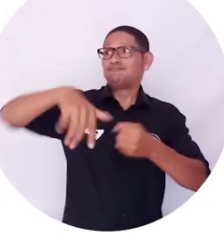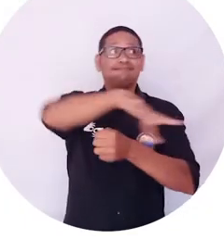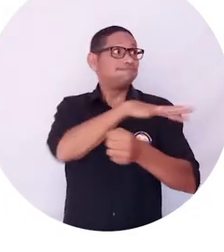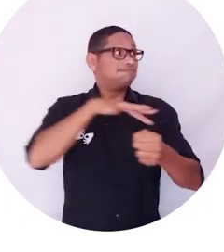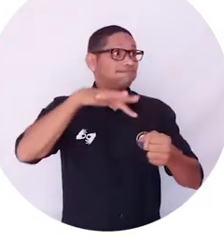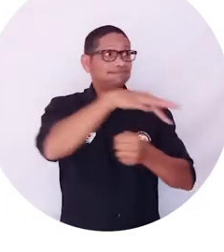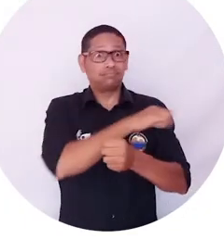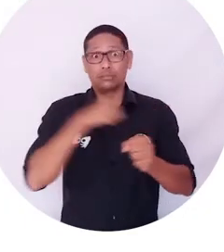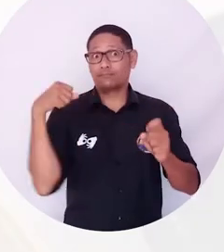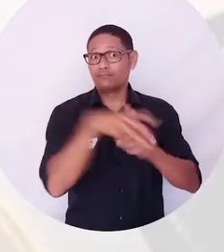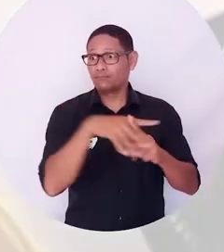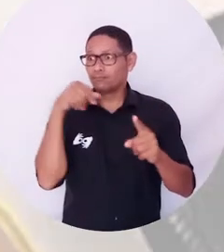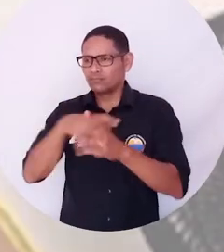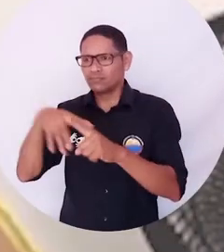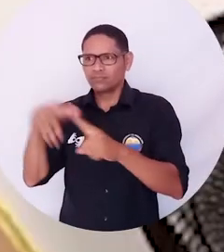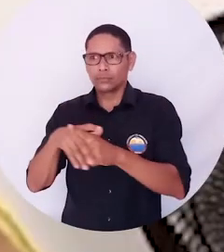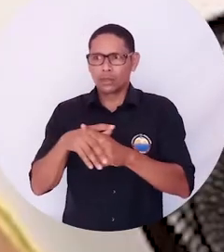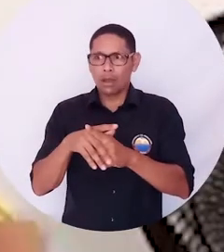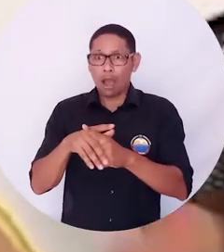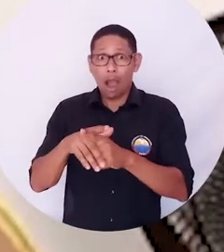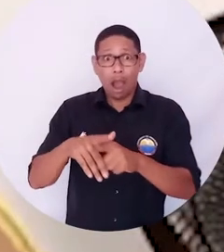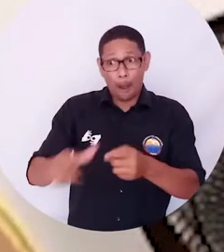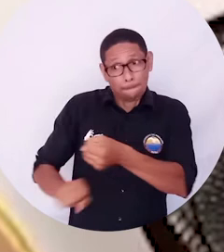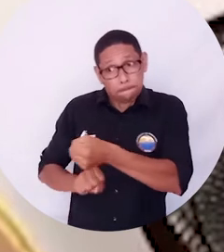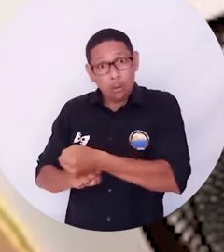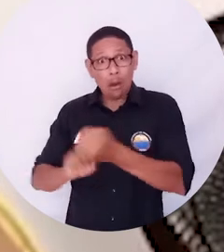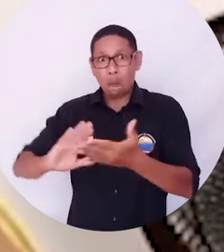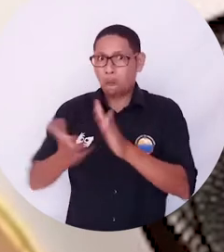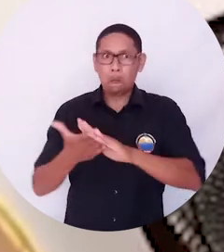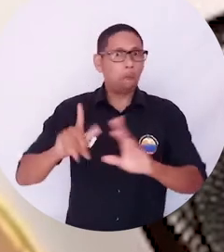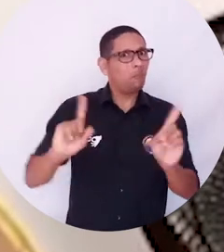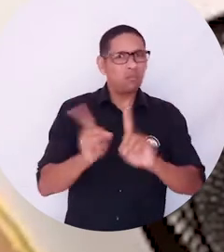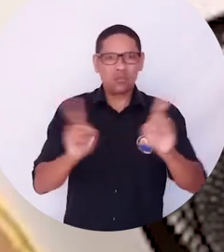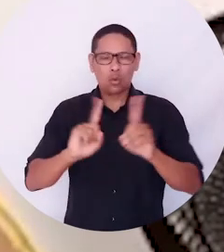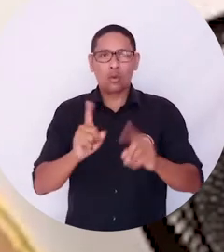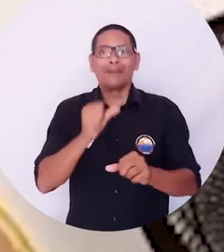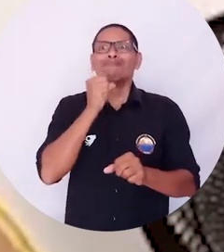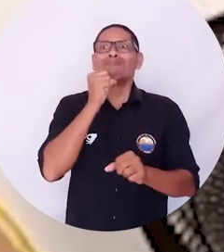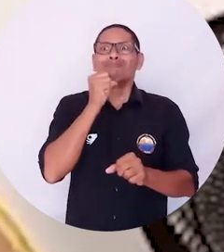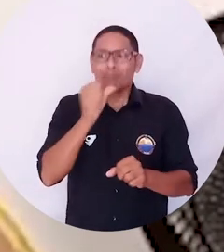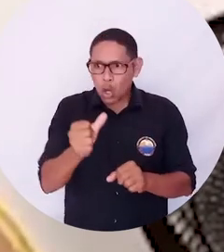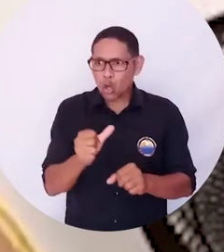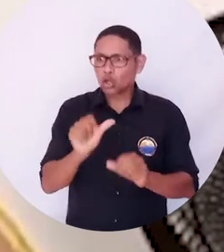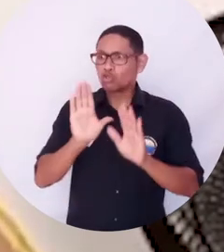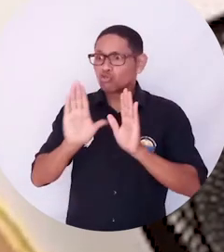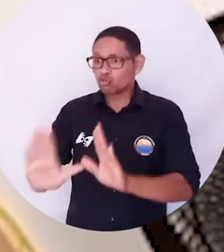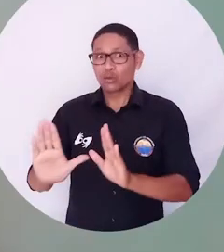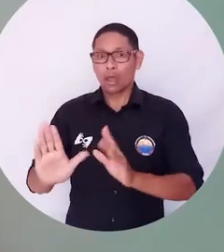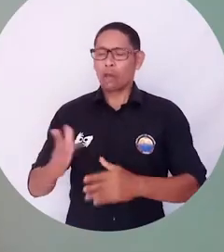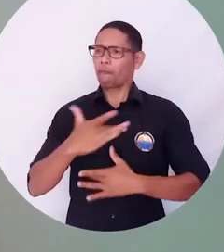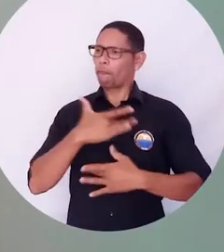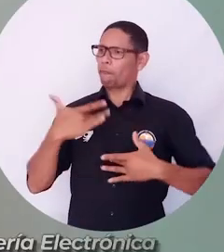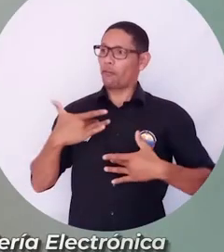que en vez de apoyar a las comunidades, pues lo que hace es el detrimento de su bienestar.